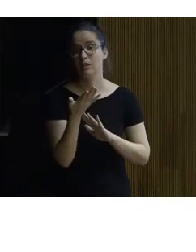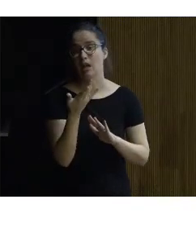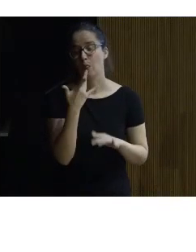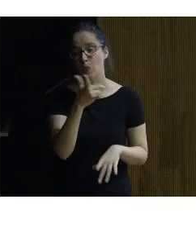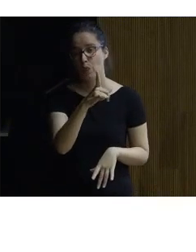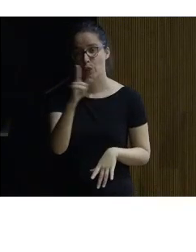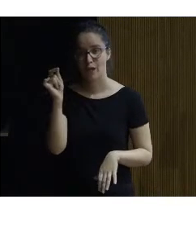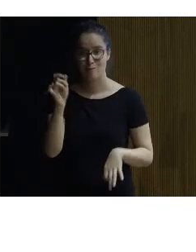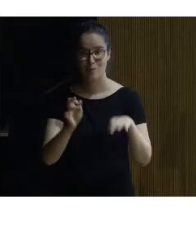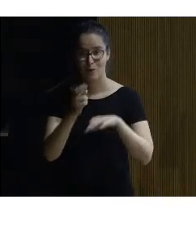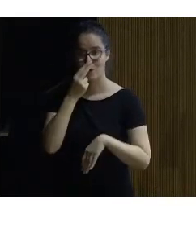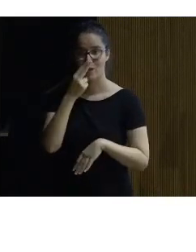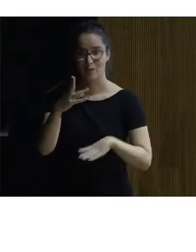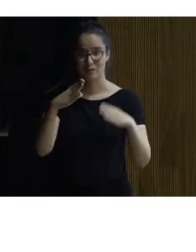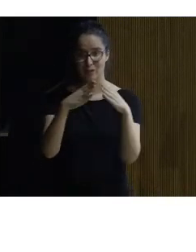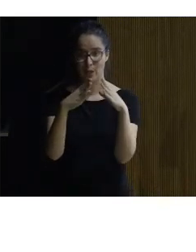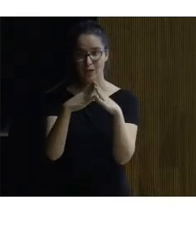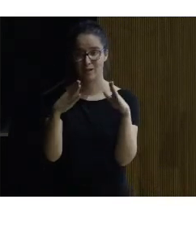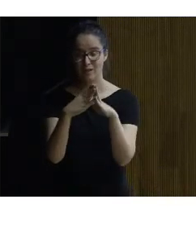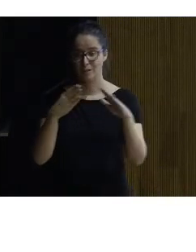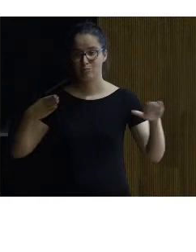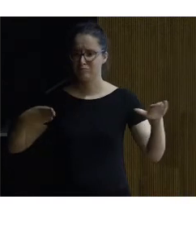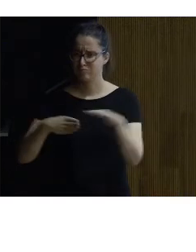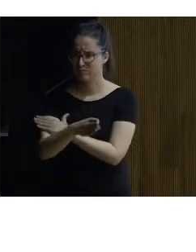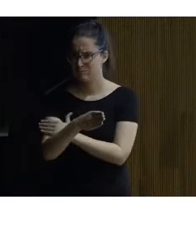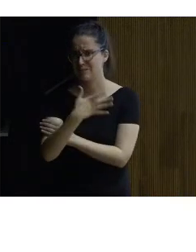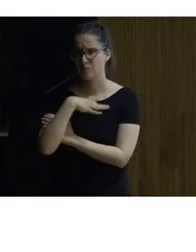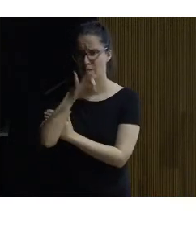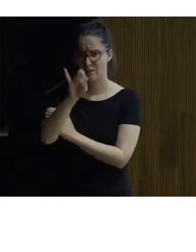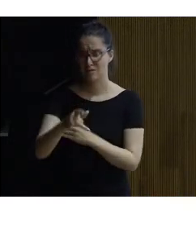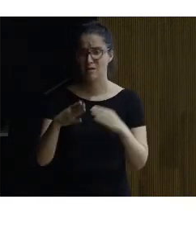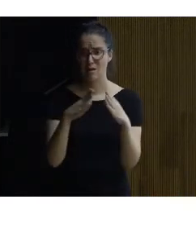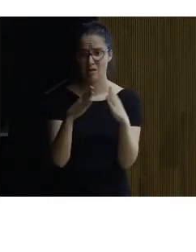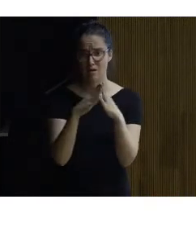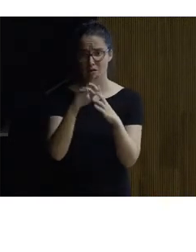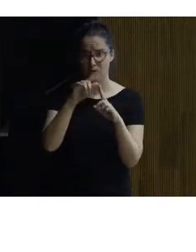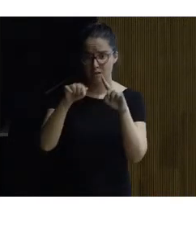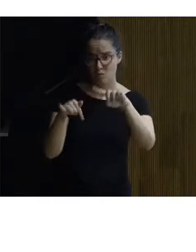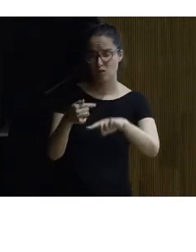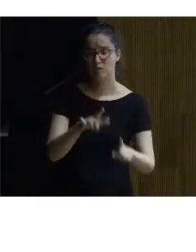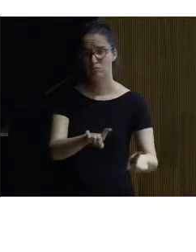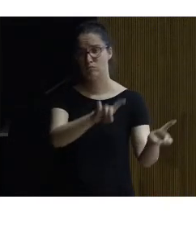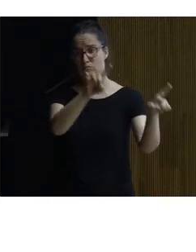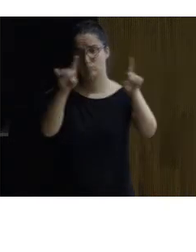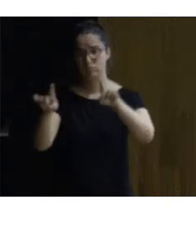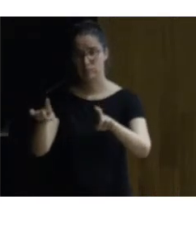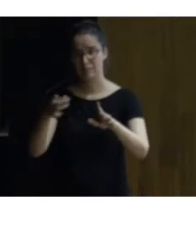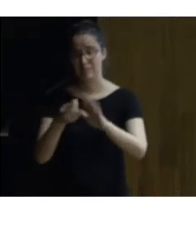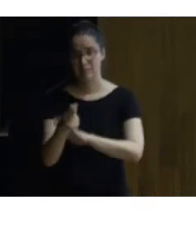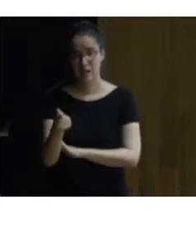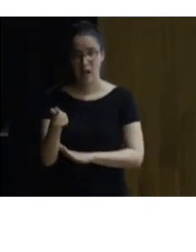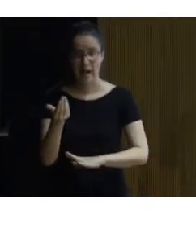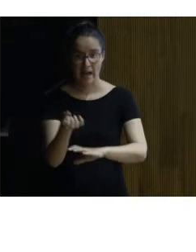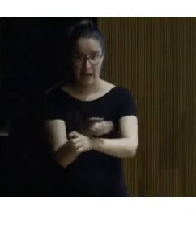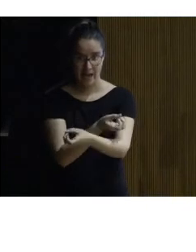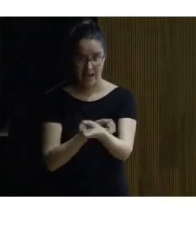100% de las visitas de la iglesia sea perfectamente accesible desde la iglesia accedemos a lo que es la salida jardines